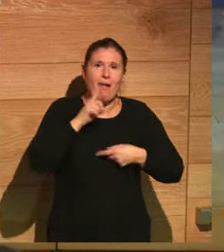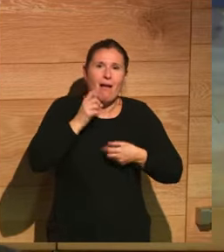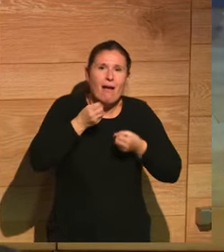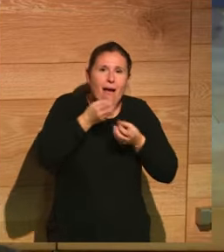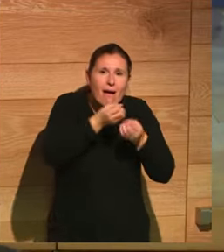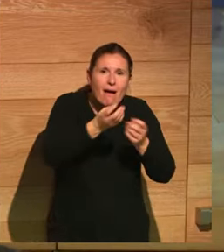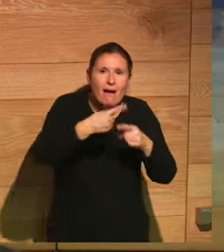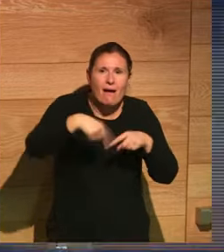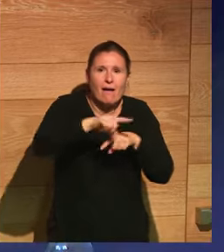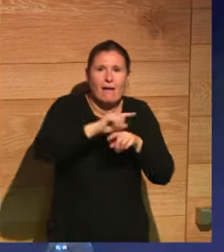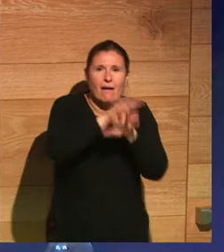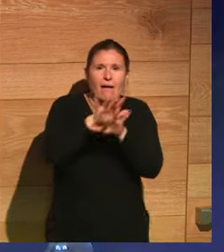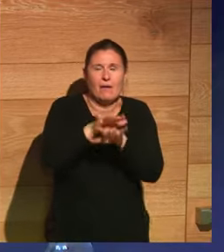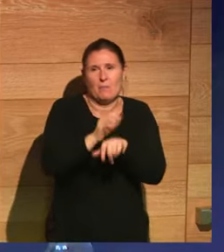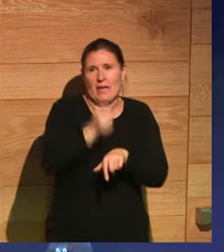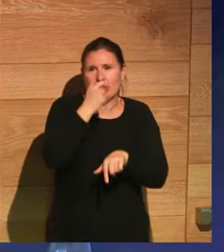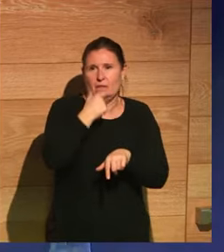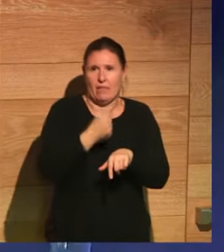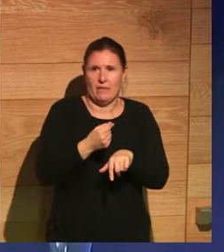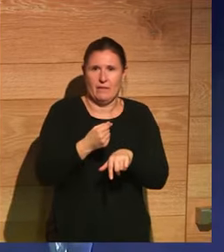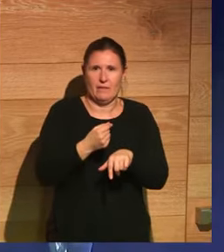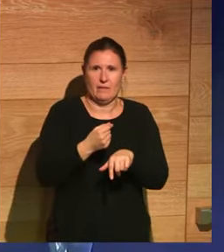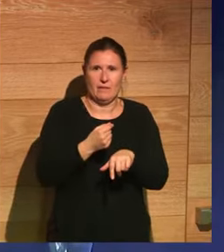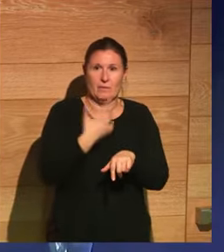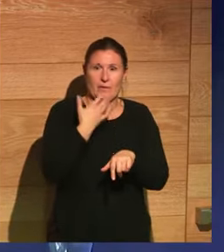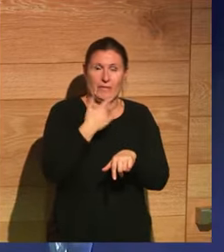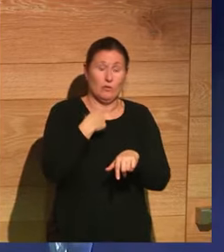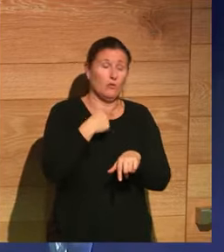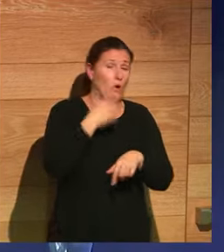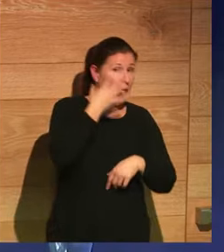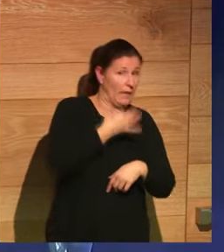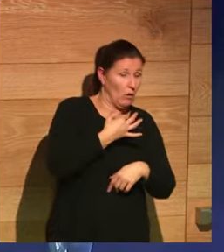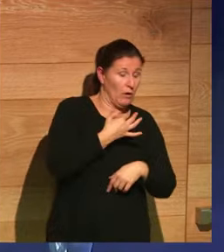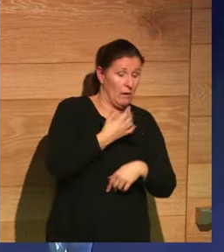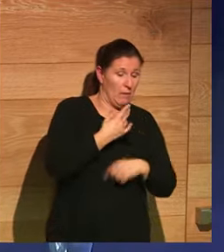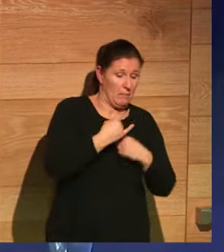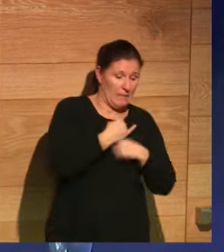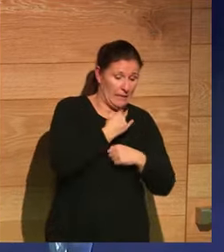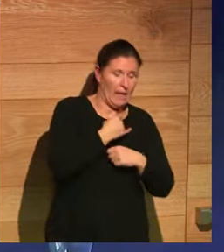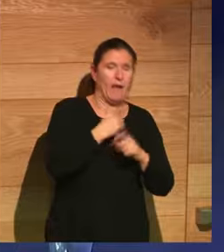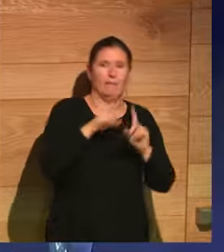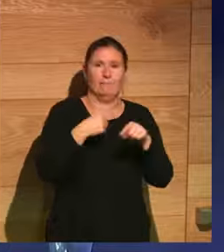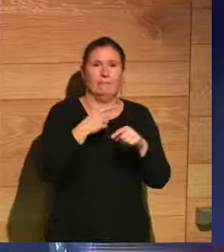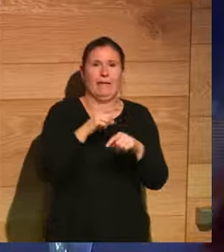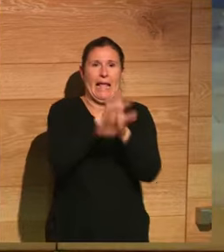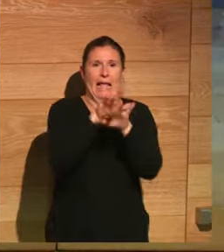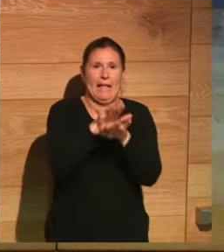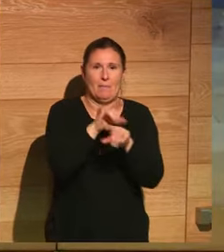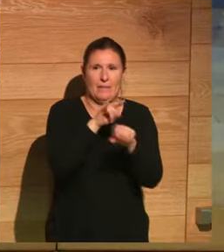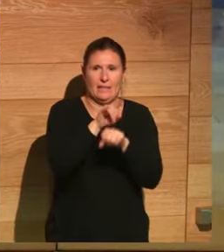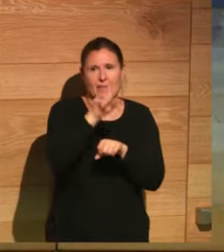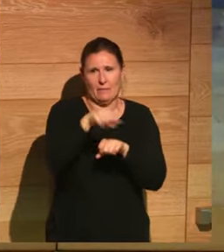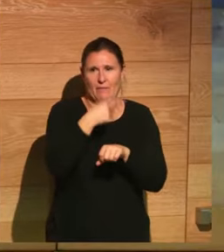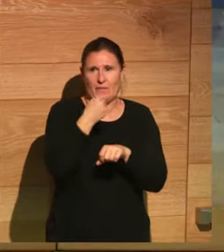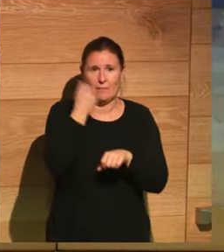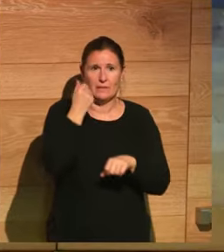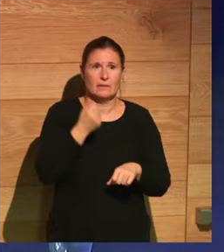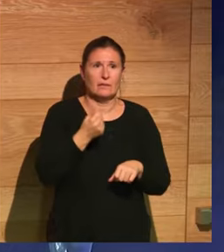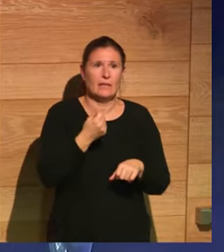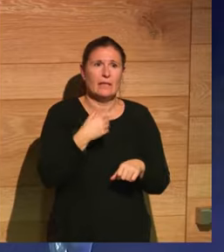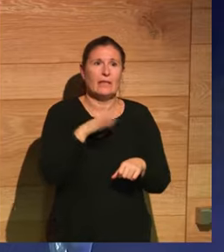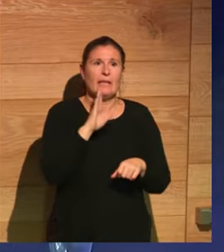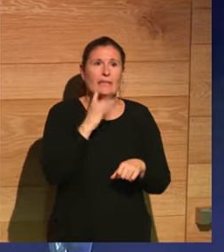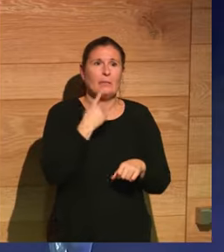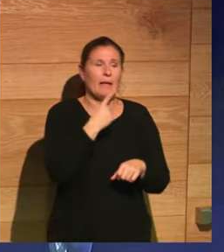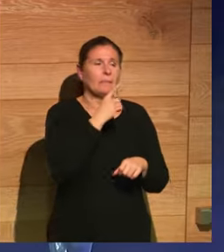más fácil que quien esté enfrente te la compre, ¿no? Y porque, además, claro, hablábamos antes de las mentiras por desprestigio